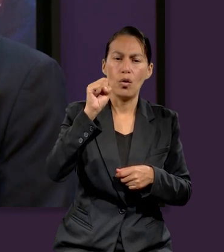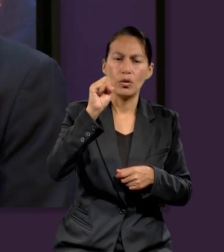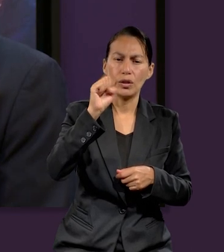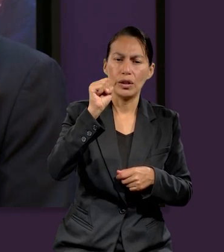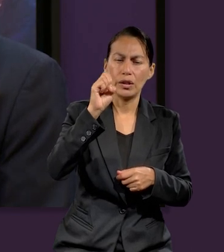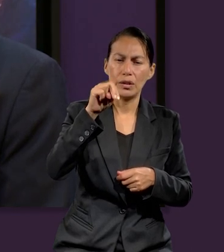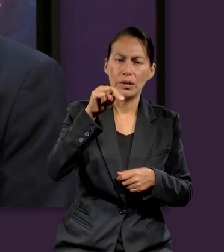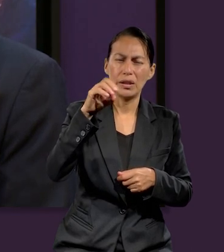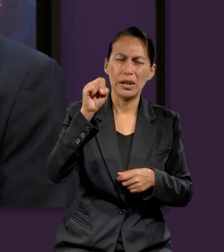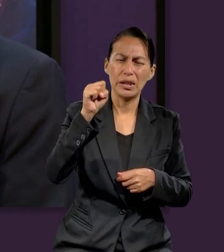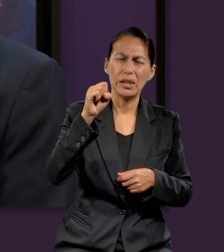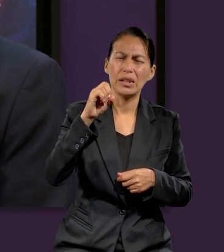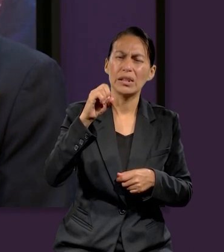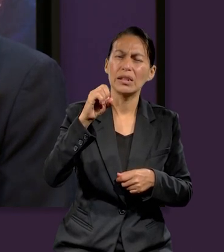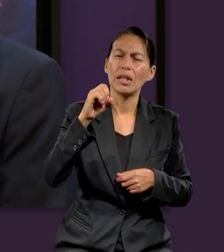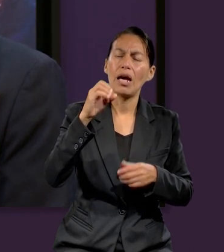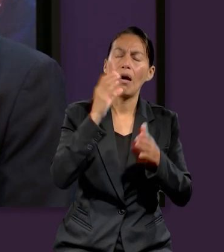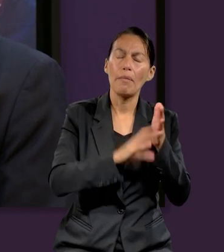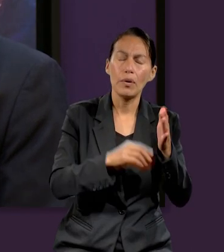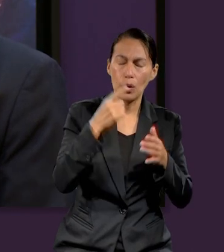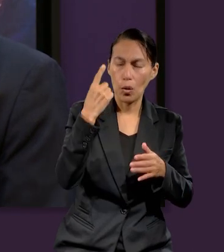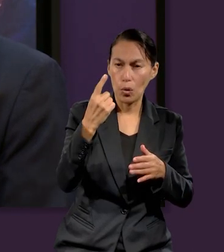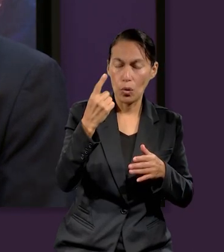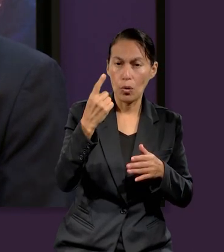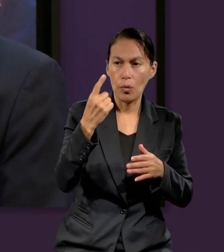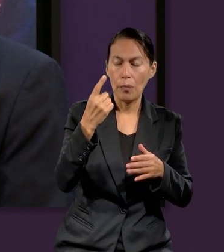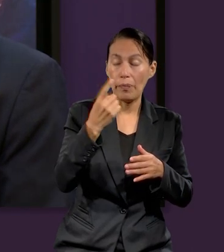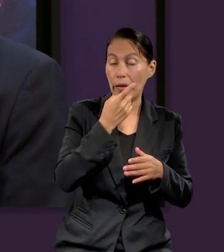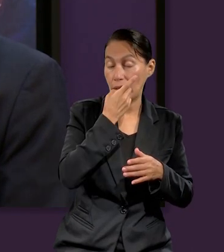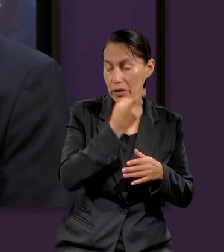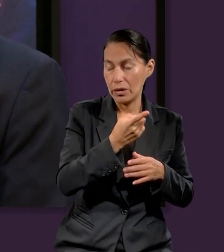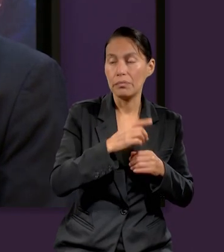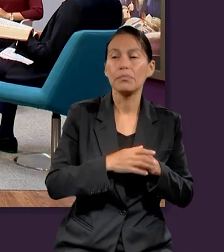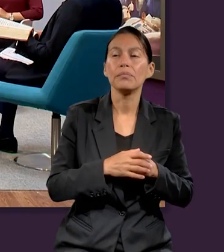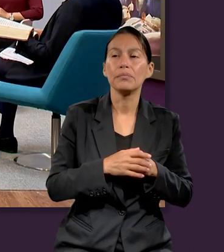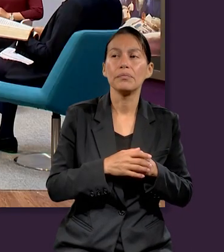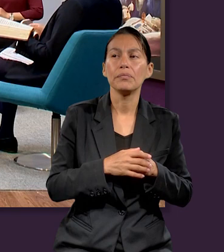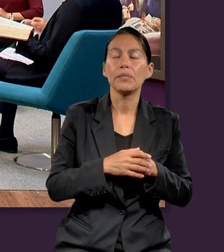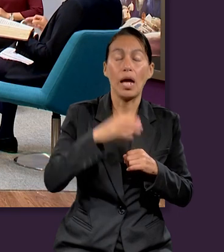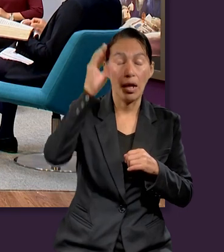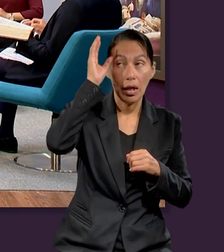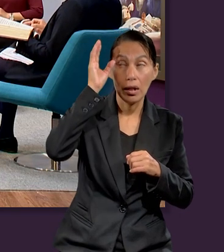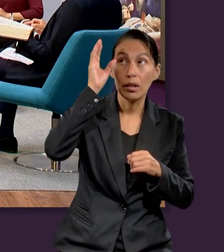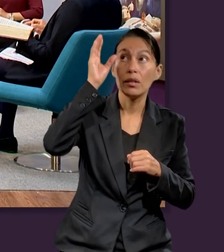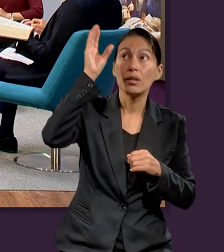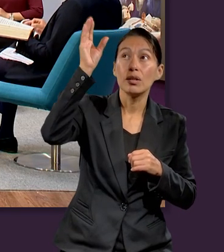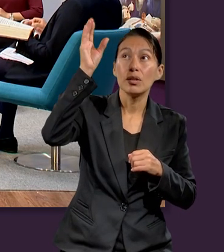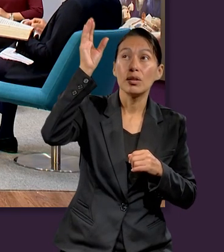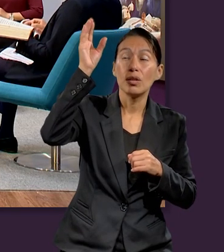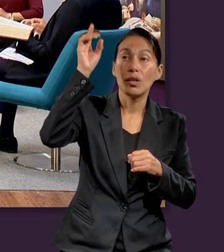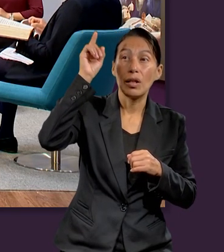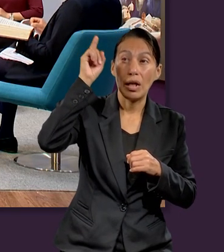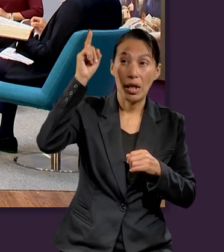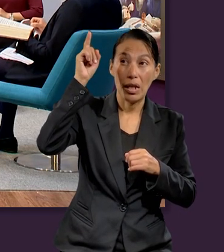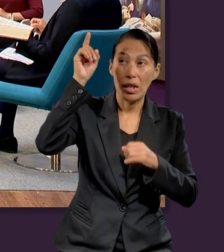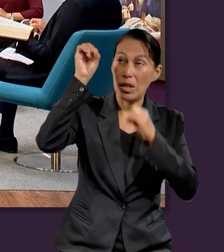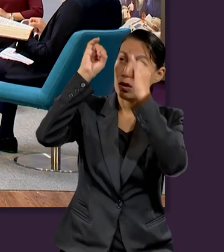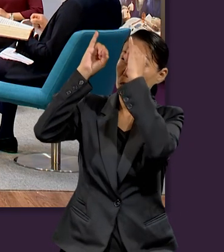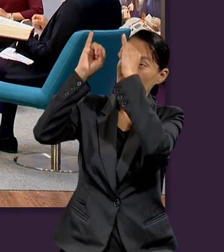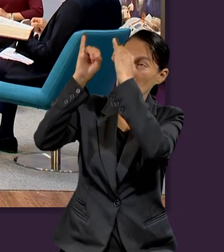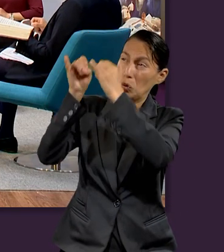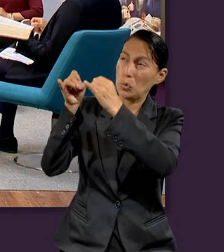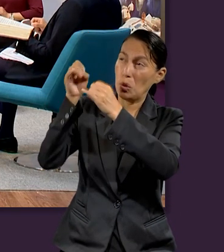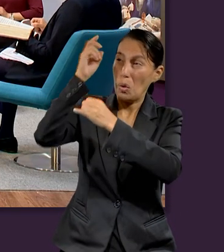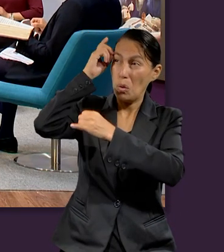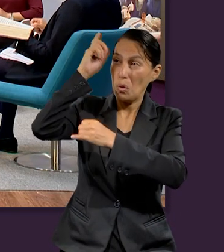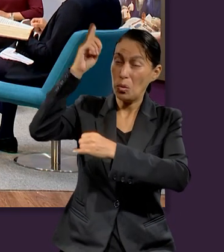versículos, dice lo siguiente. Cristo es la imagen del Dios